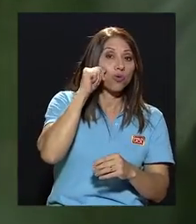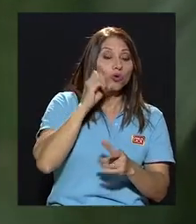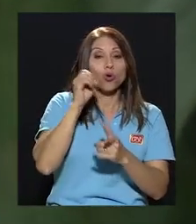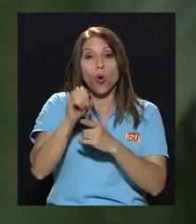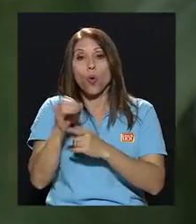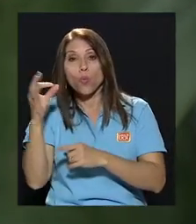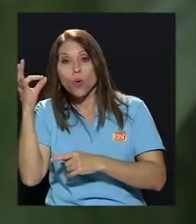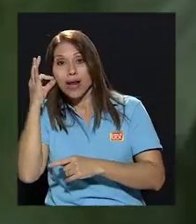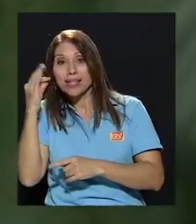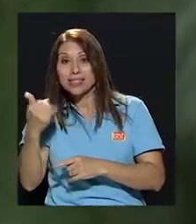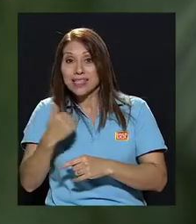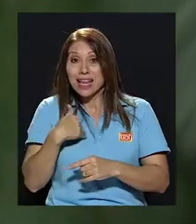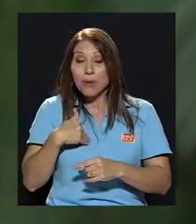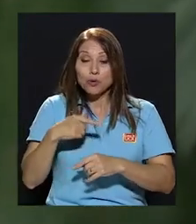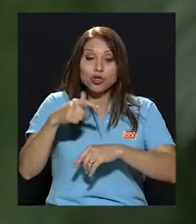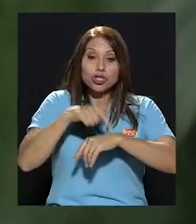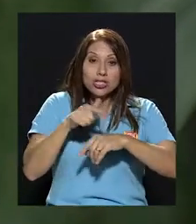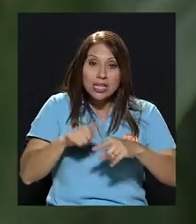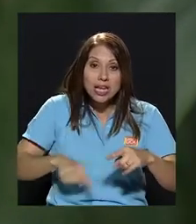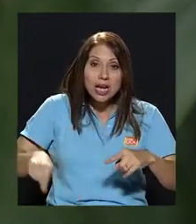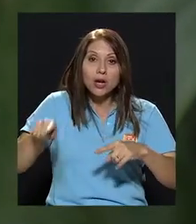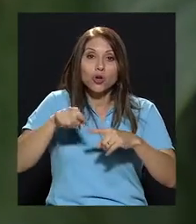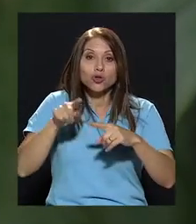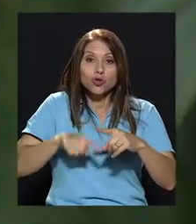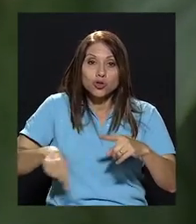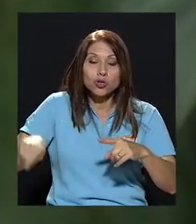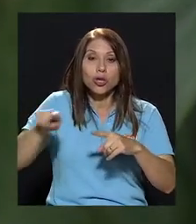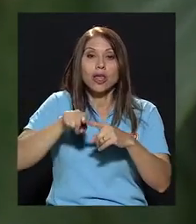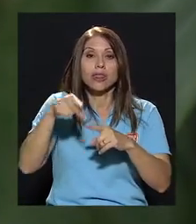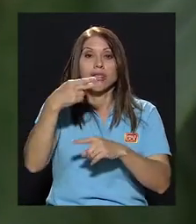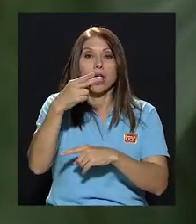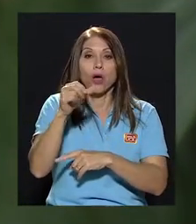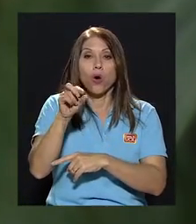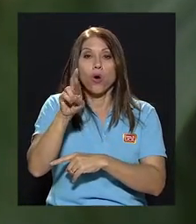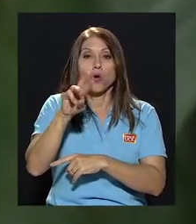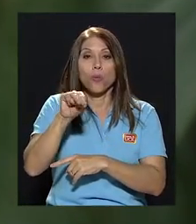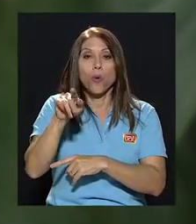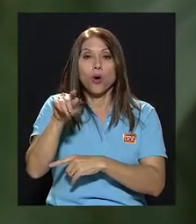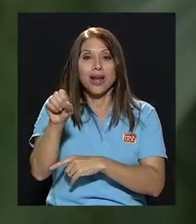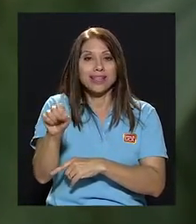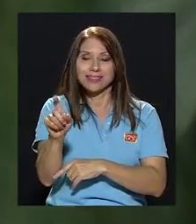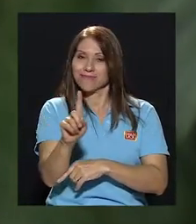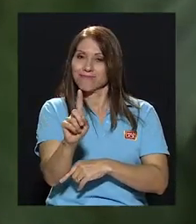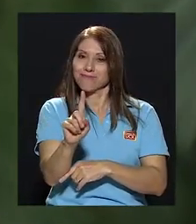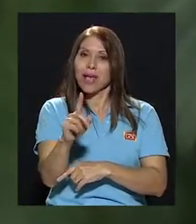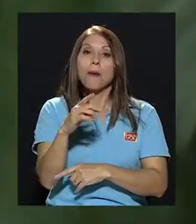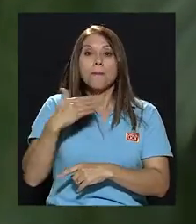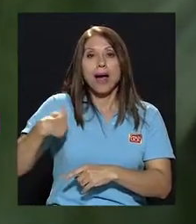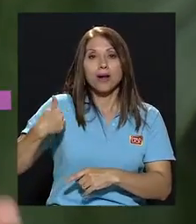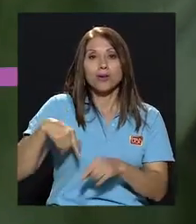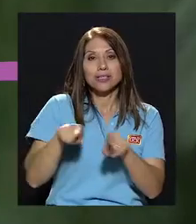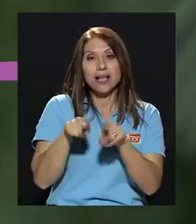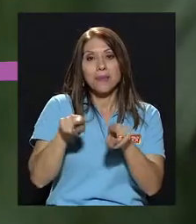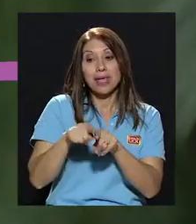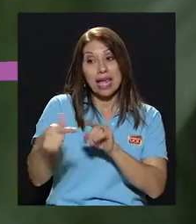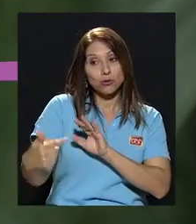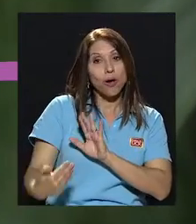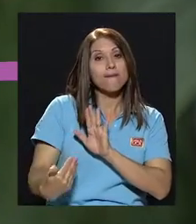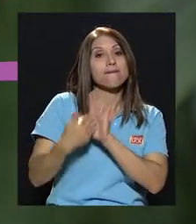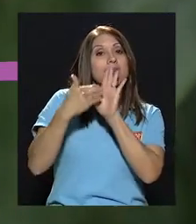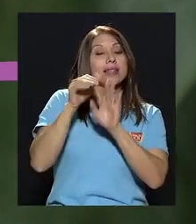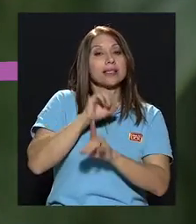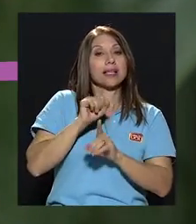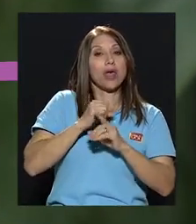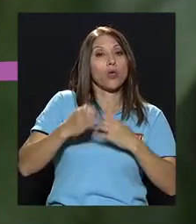mujeres tenemos ciclos de hormonas, los varones también, y eso afecta directamente nuestros estados de ánimo, mucho más en un